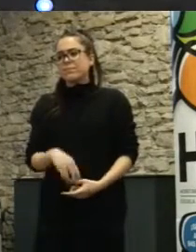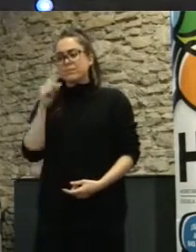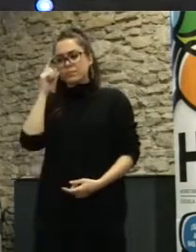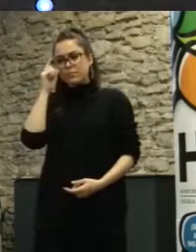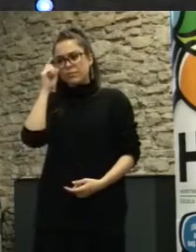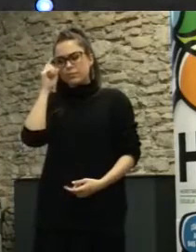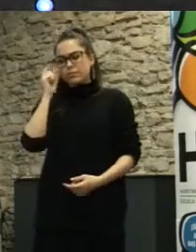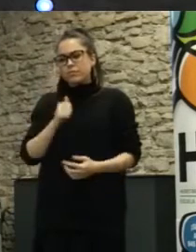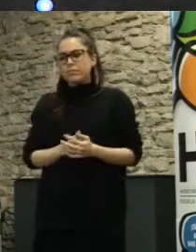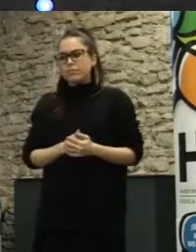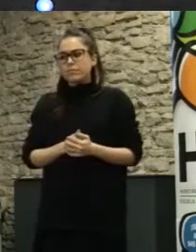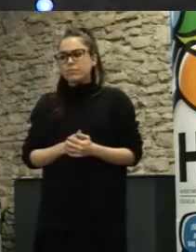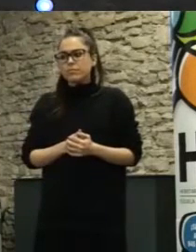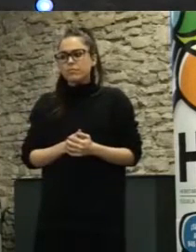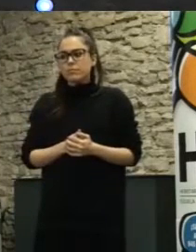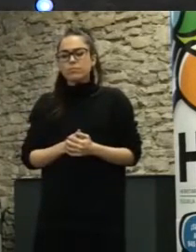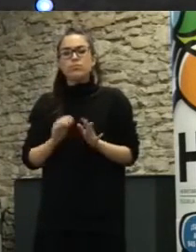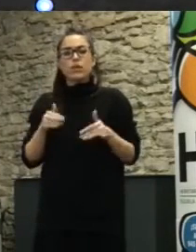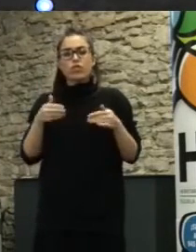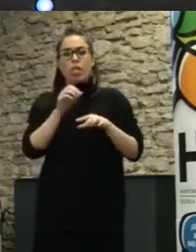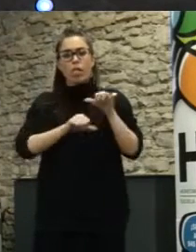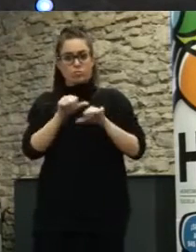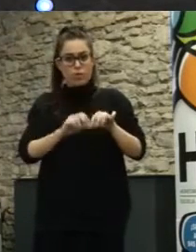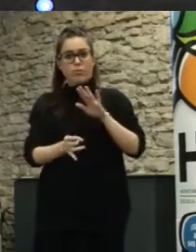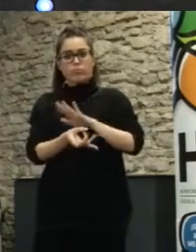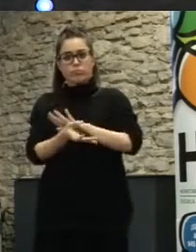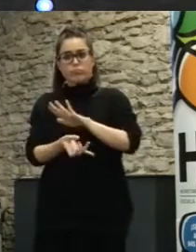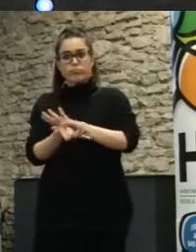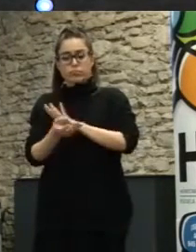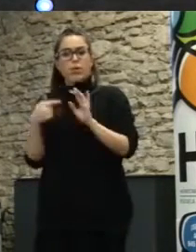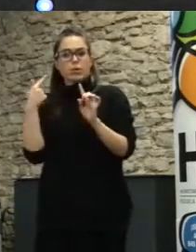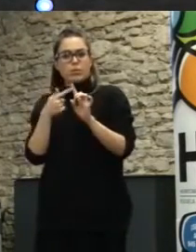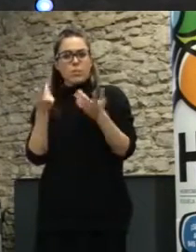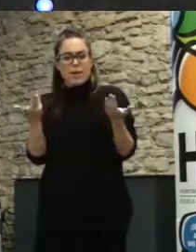básicamente se basa en esta creación de órganos para la ciudad.